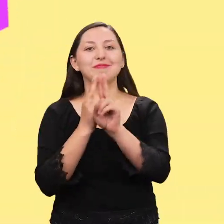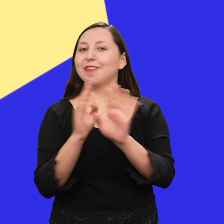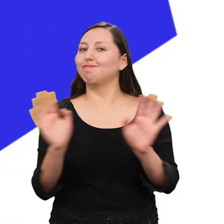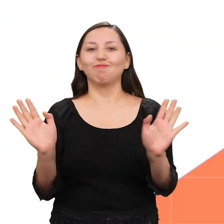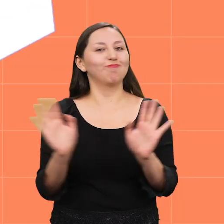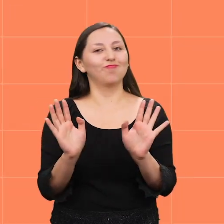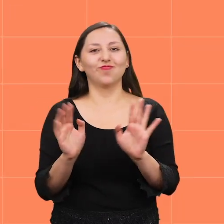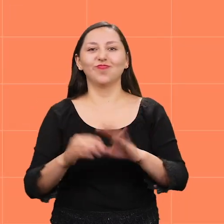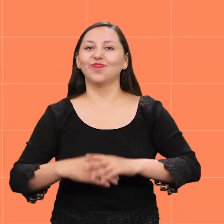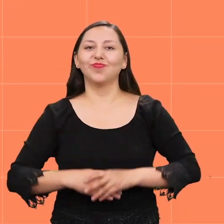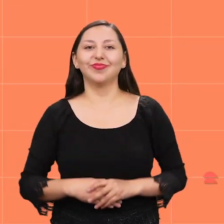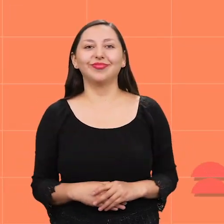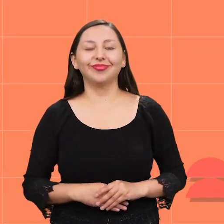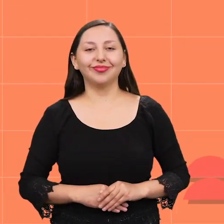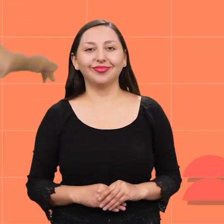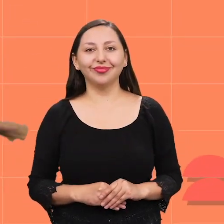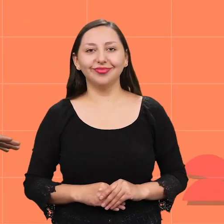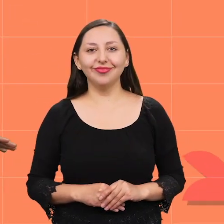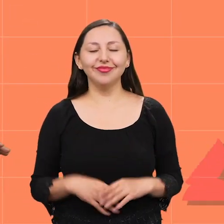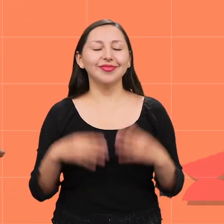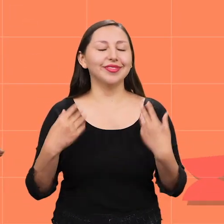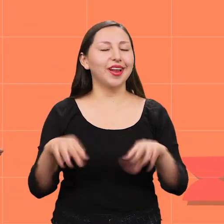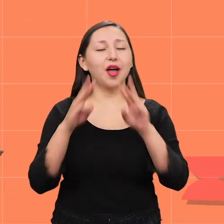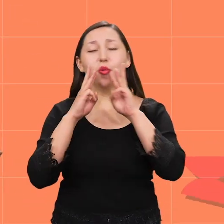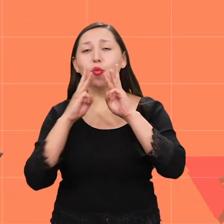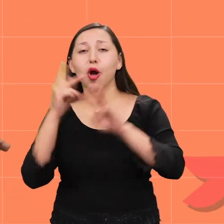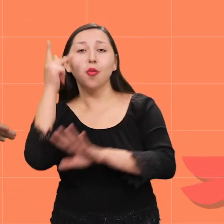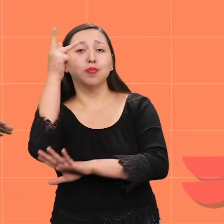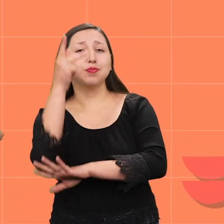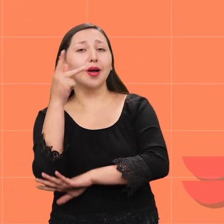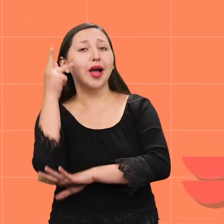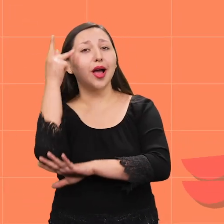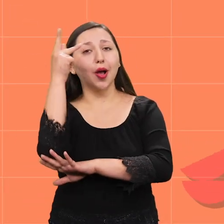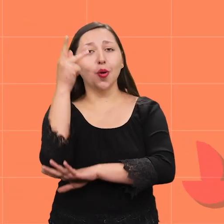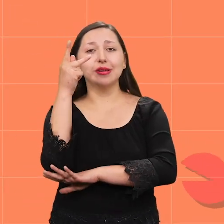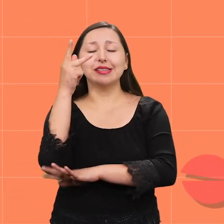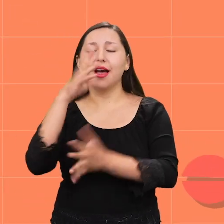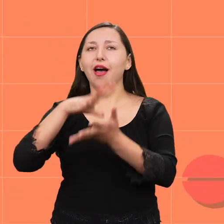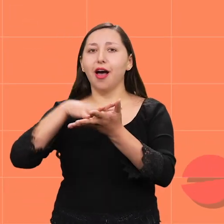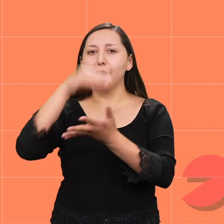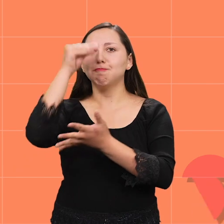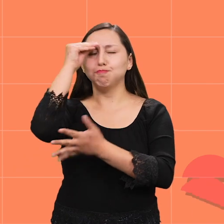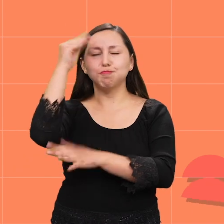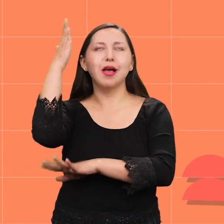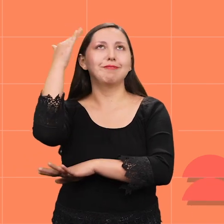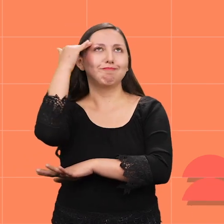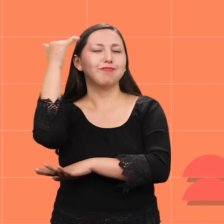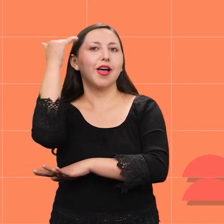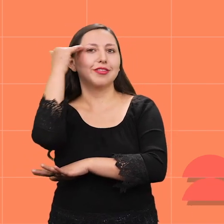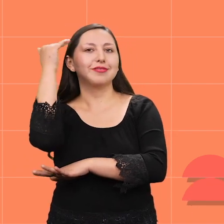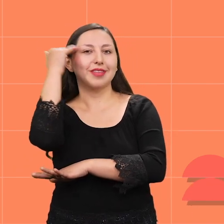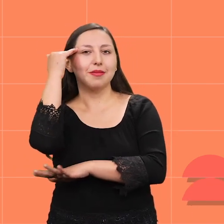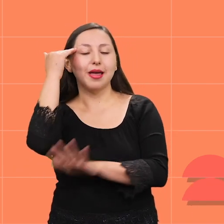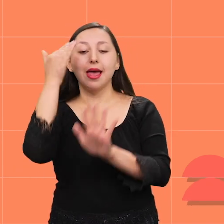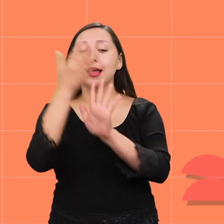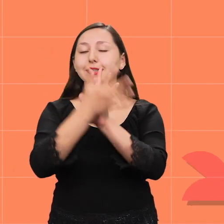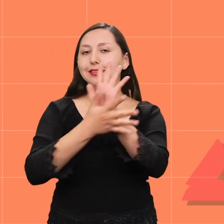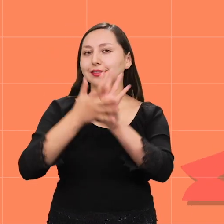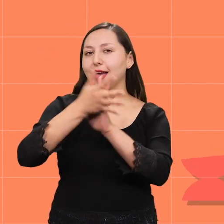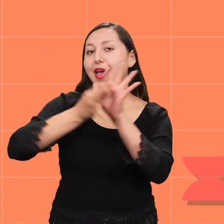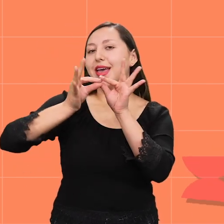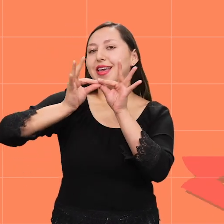el mundo. Me encantó visitar a mi amiga Paulina. Ella es intérprete de lengua de señas